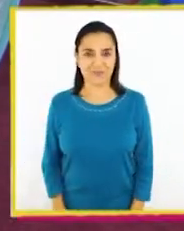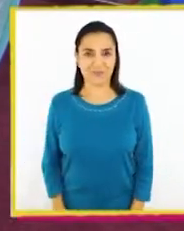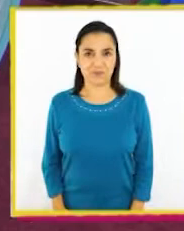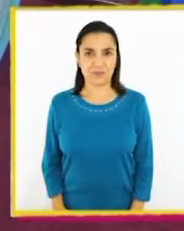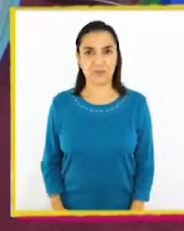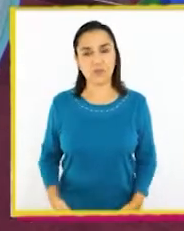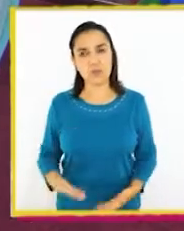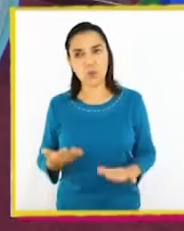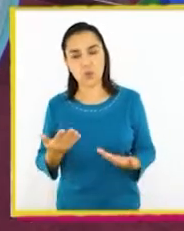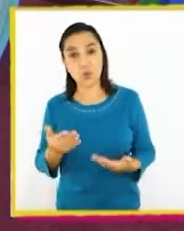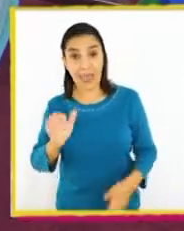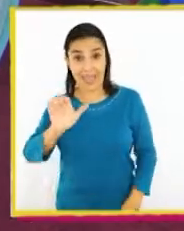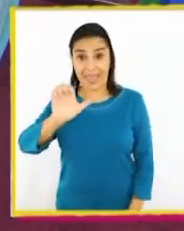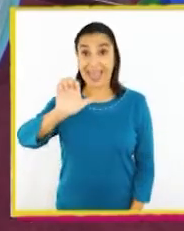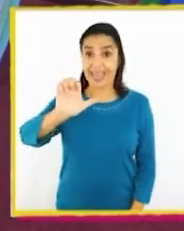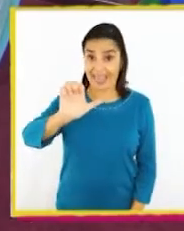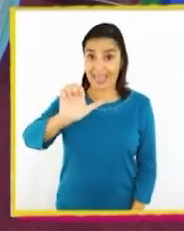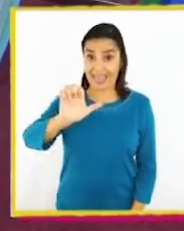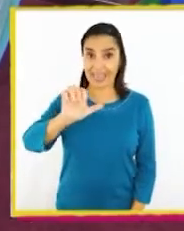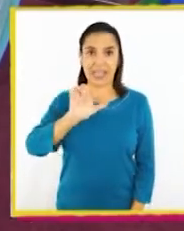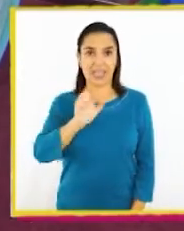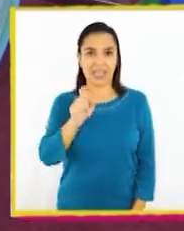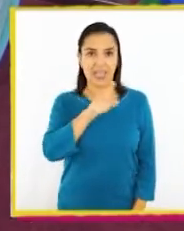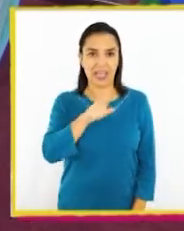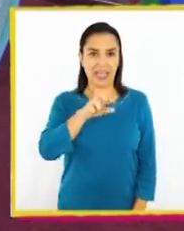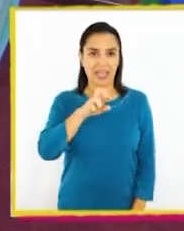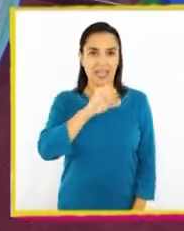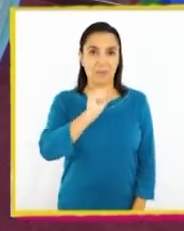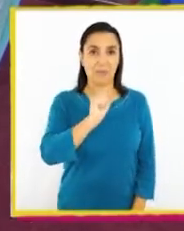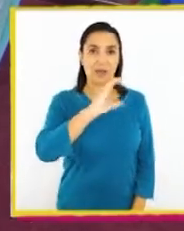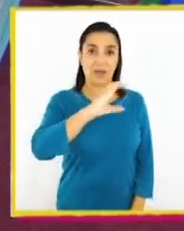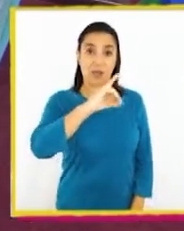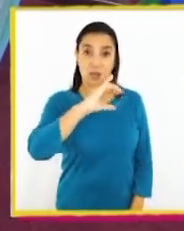O la E de espacio.